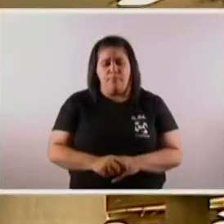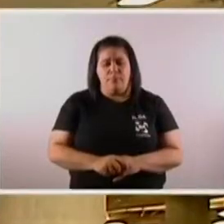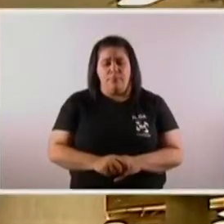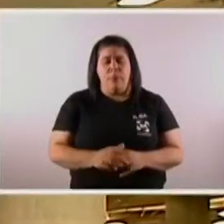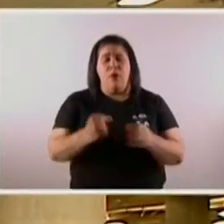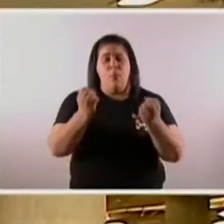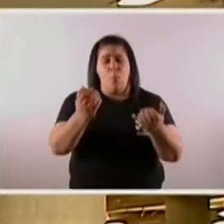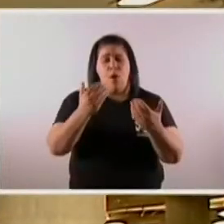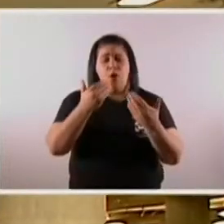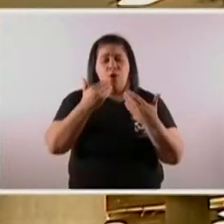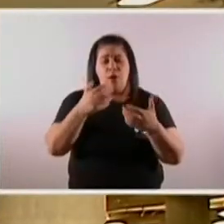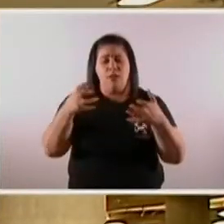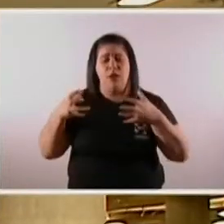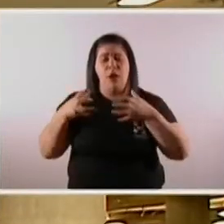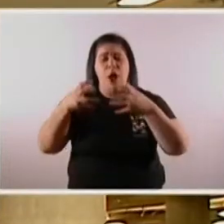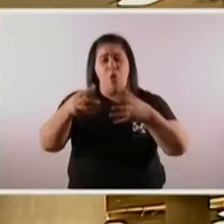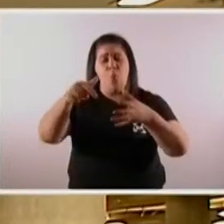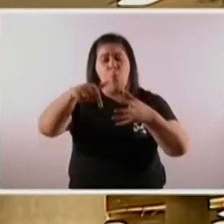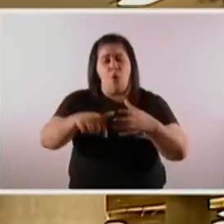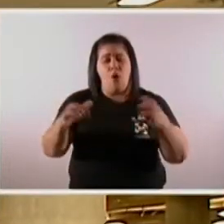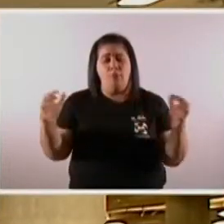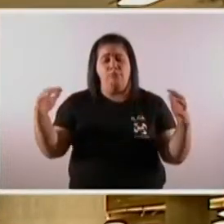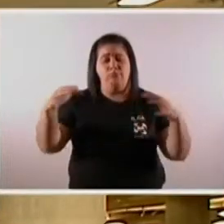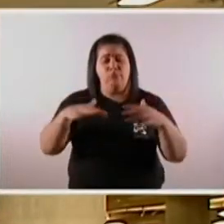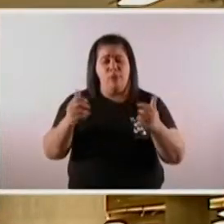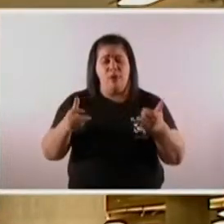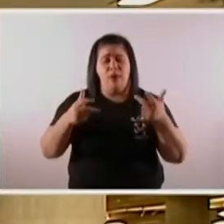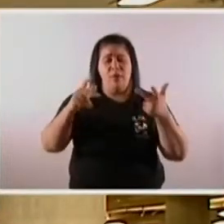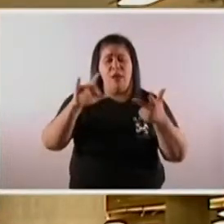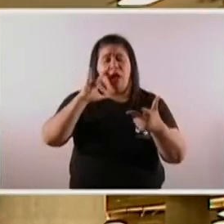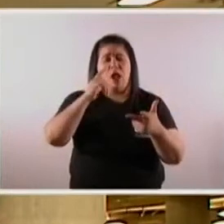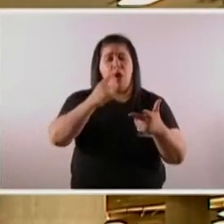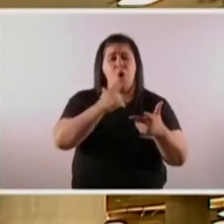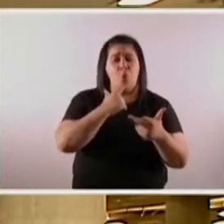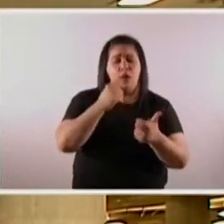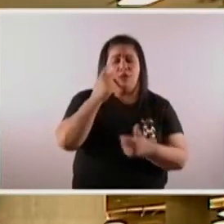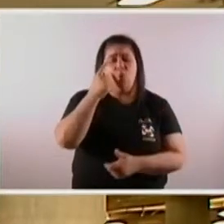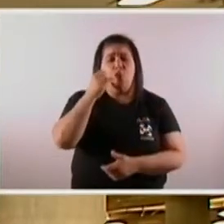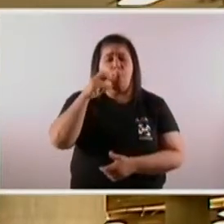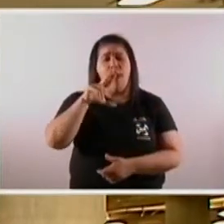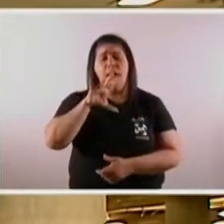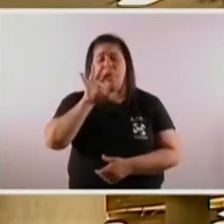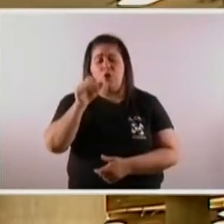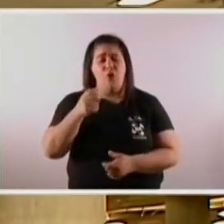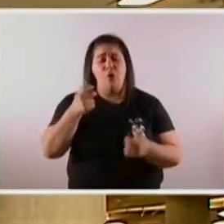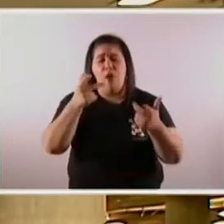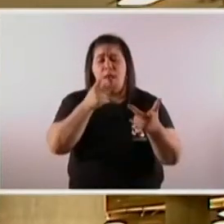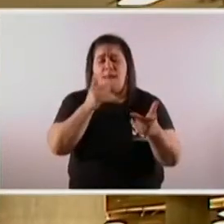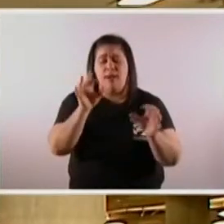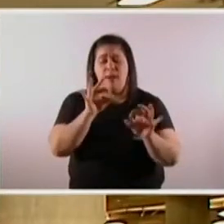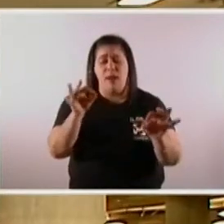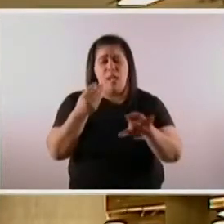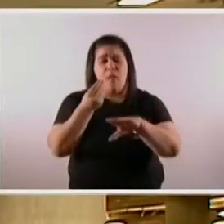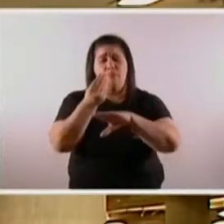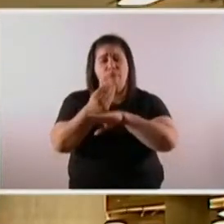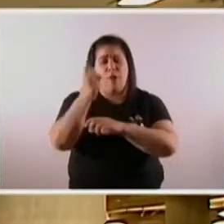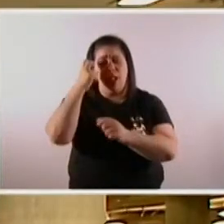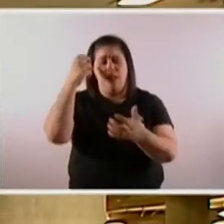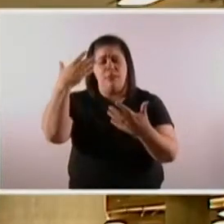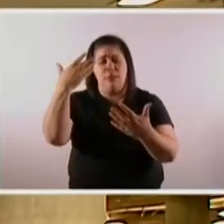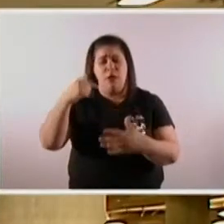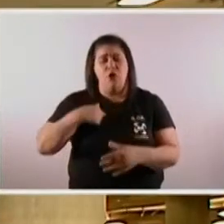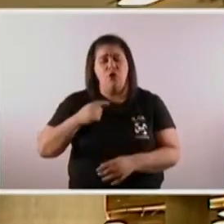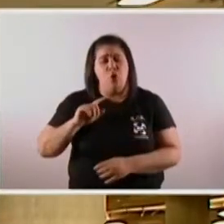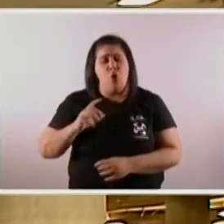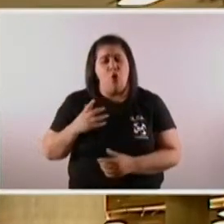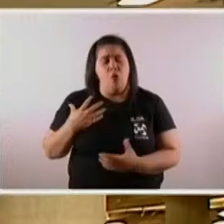Bueno, gracias a todo el equipo que nos acompaña. No los había mencionado a Luis y Humberto, nuestros referentes también en el Senado. La verdad que yo me siento